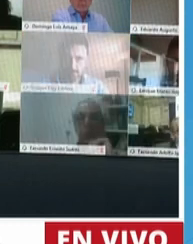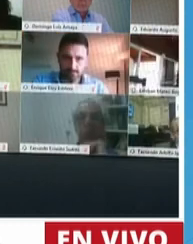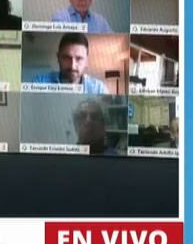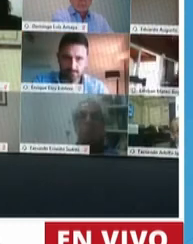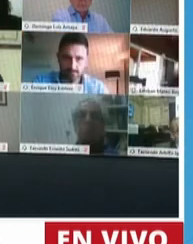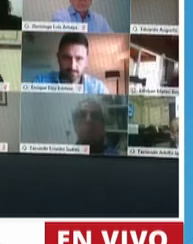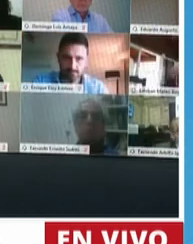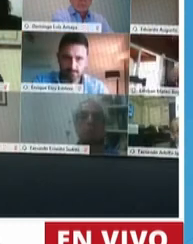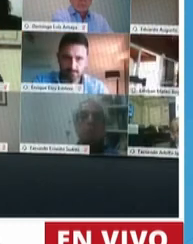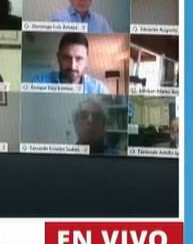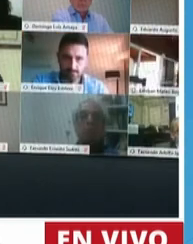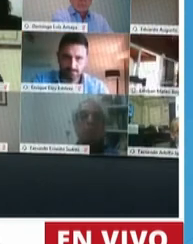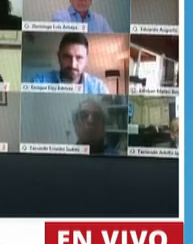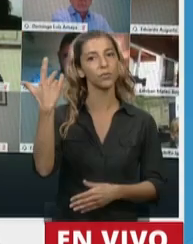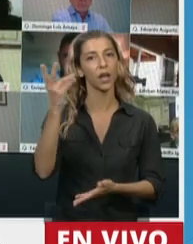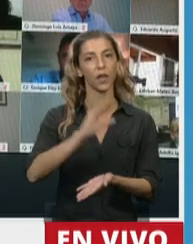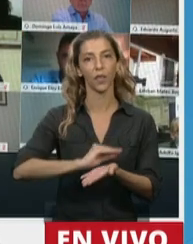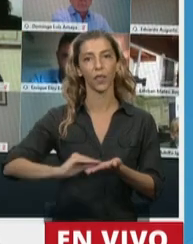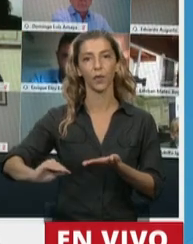Tiene la palabra el diputado del Caño.